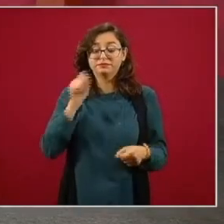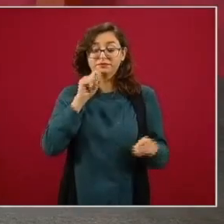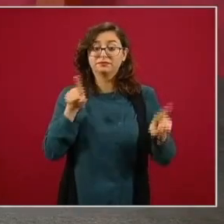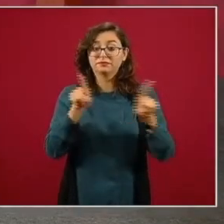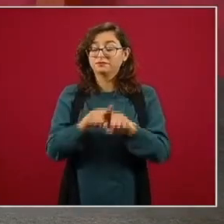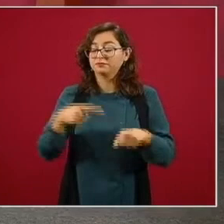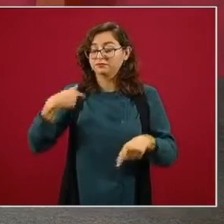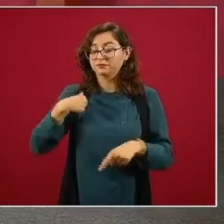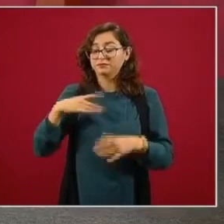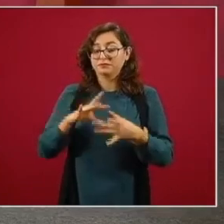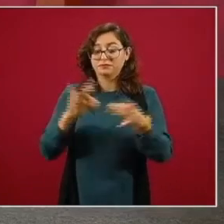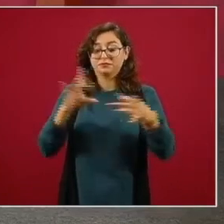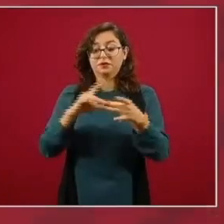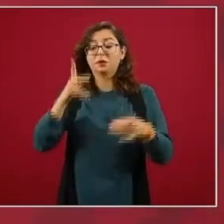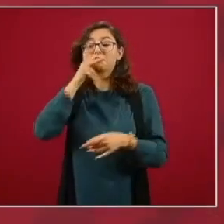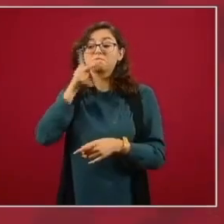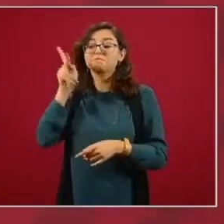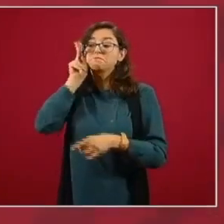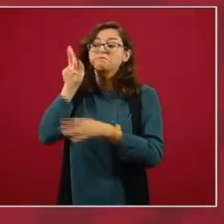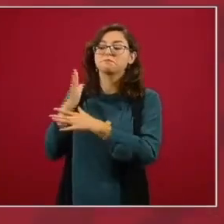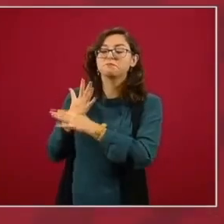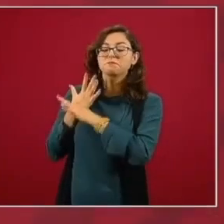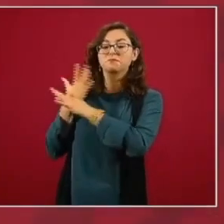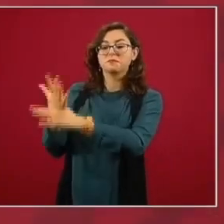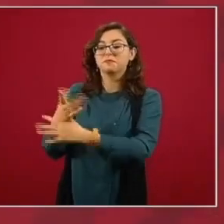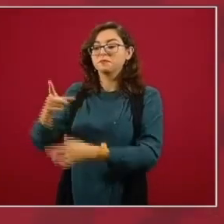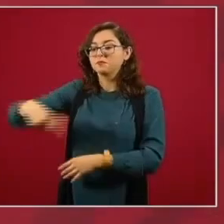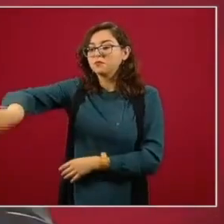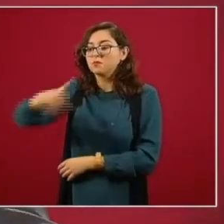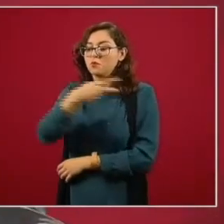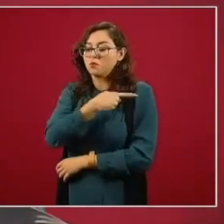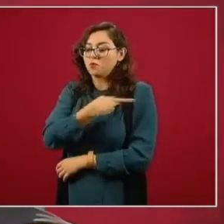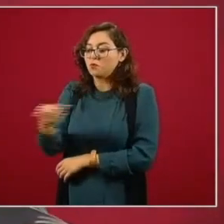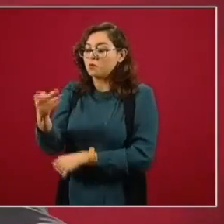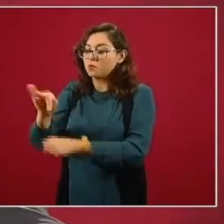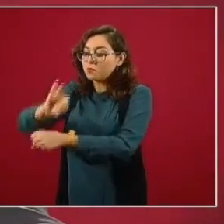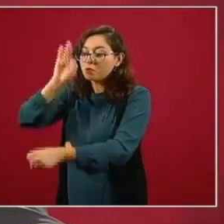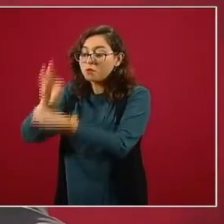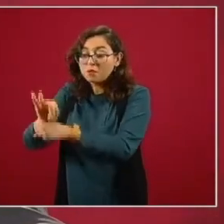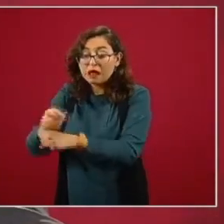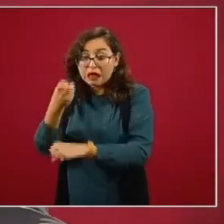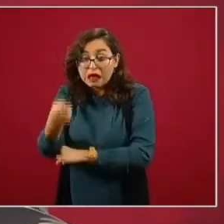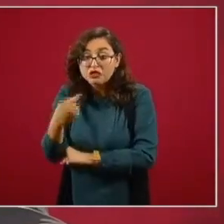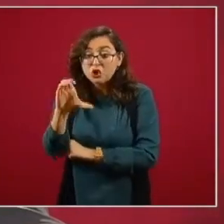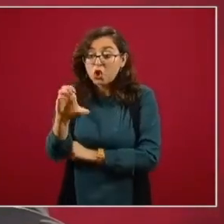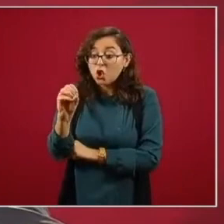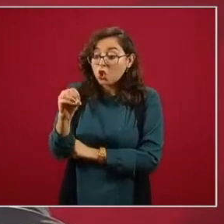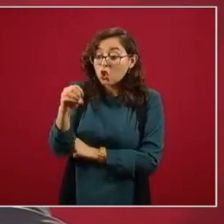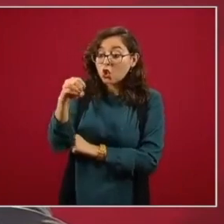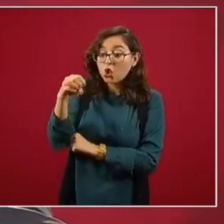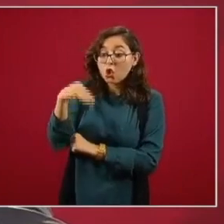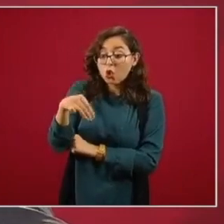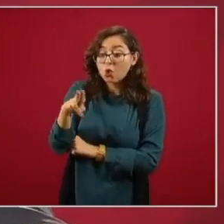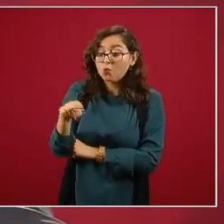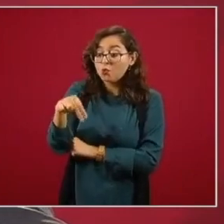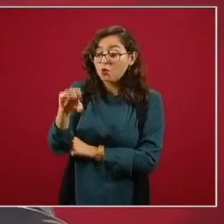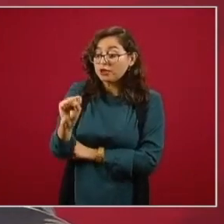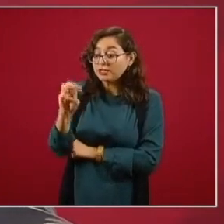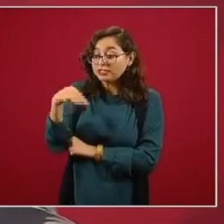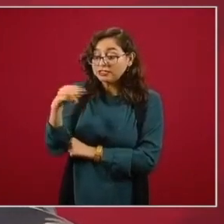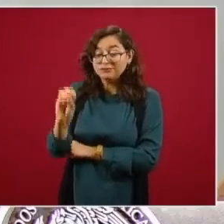defender a los pobres no es comunismo es el centro del evangelio